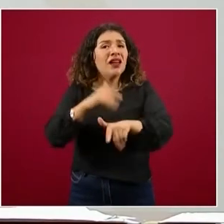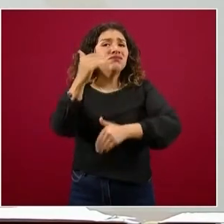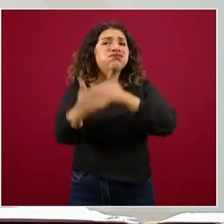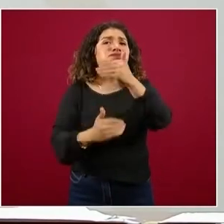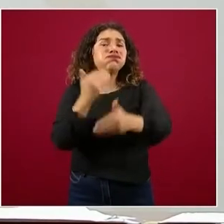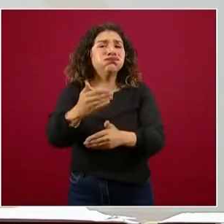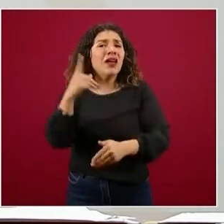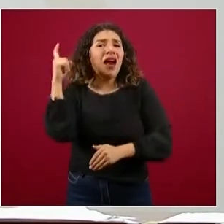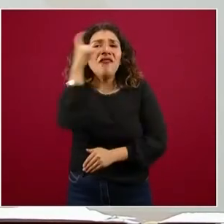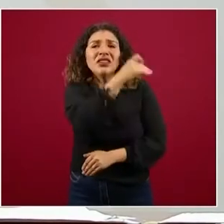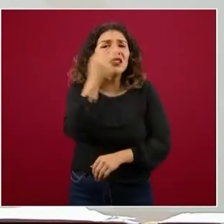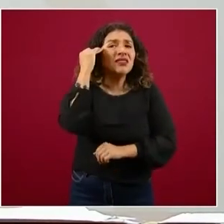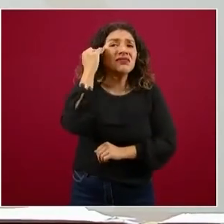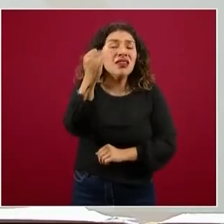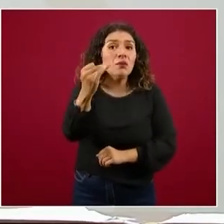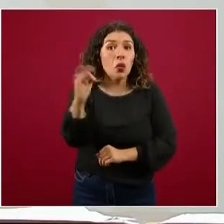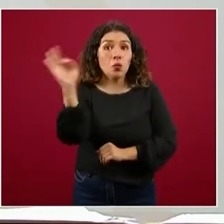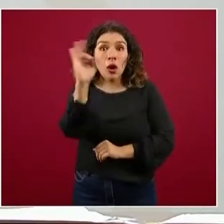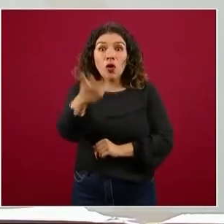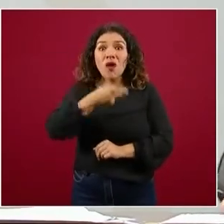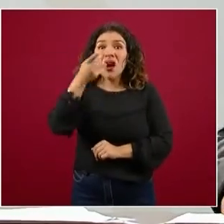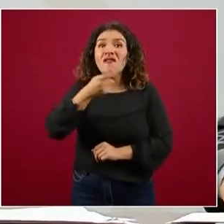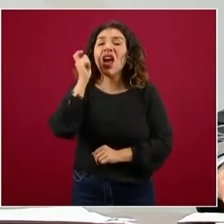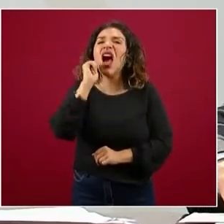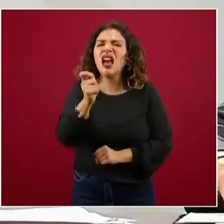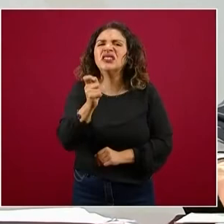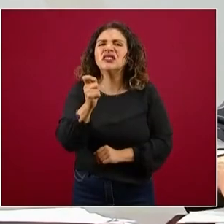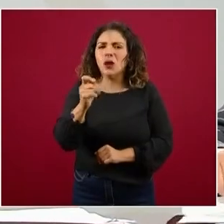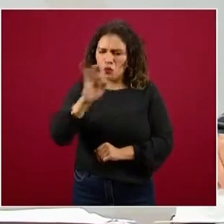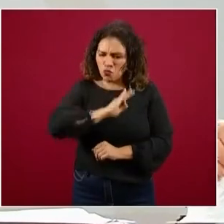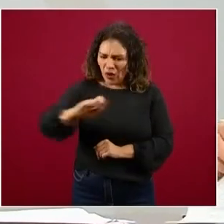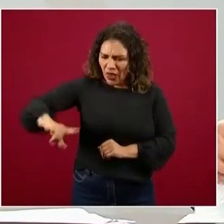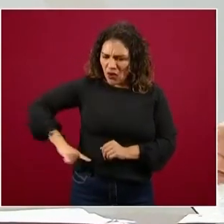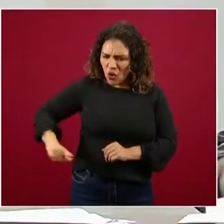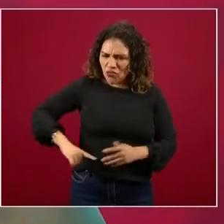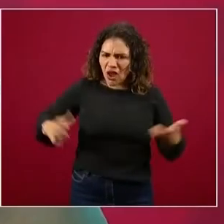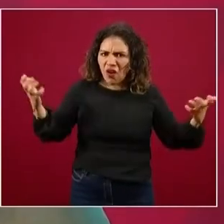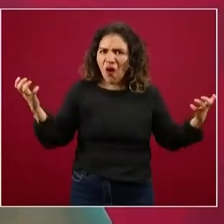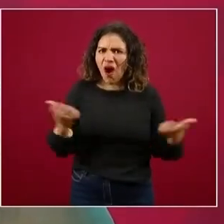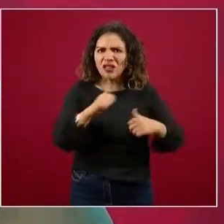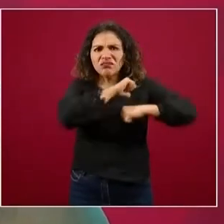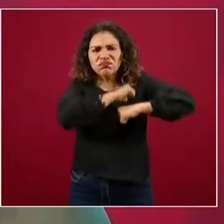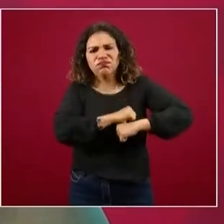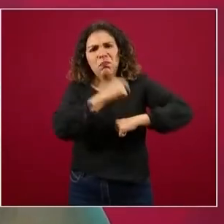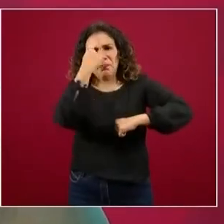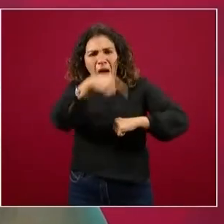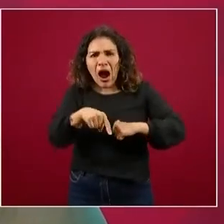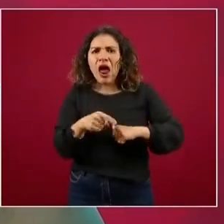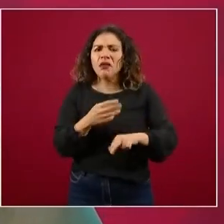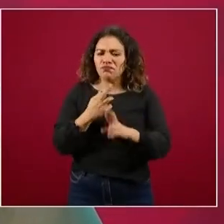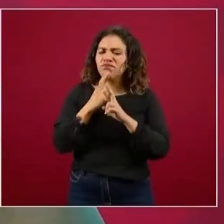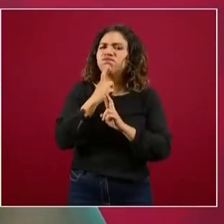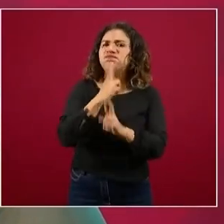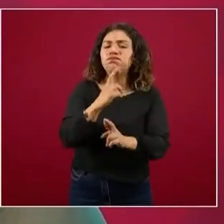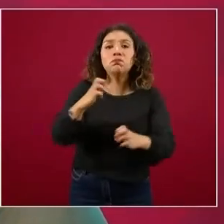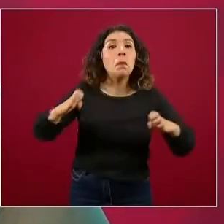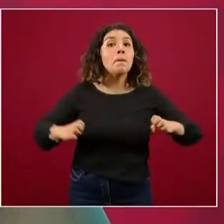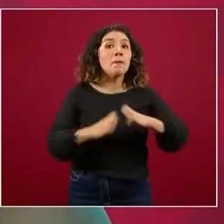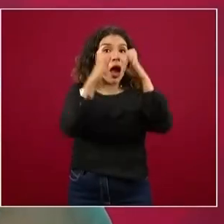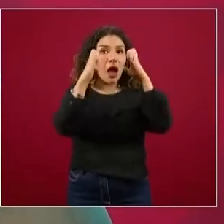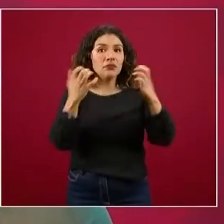señales, radio y televisión, y sumarse a esta transmisión de los contenidos que genere el sector educativo para el próximo ciclo,